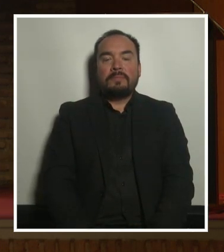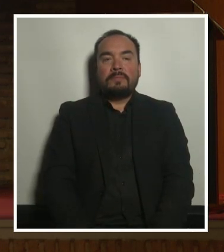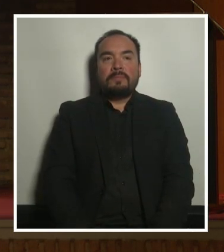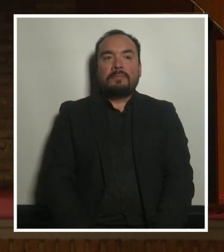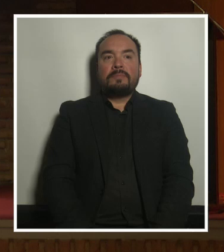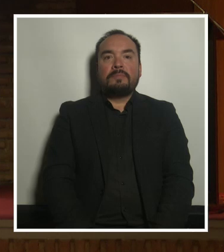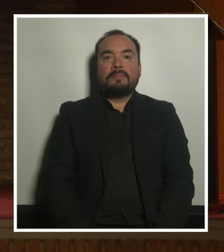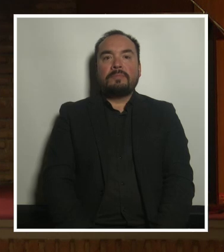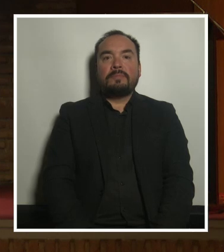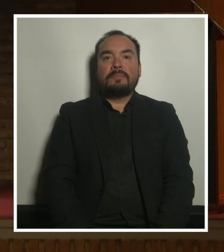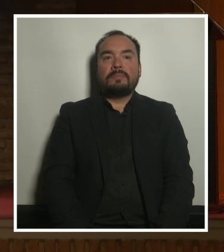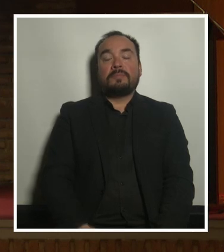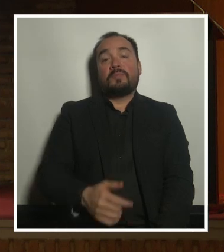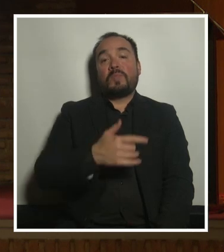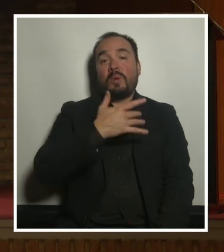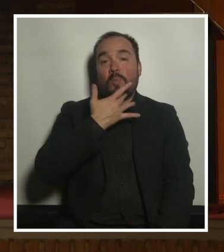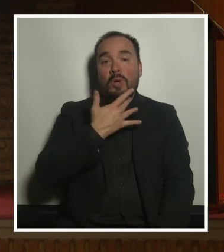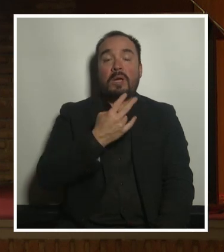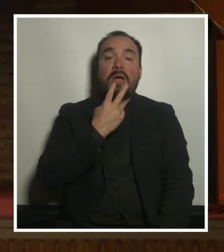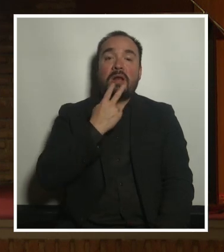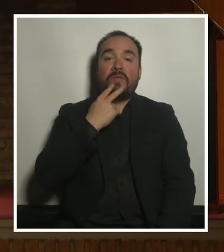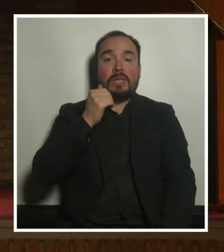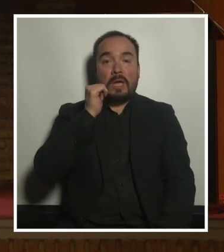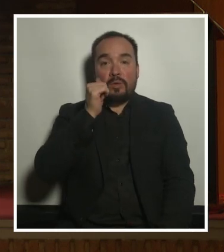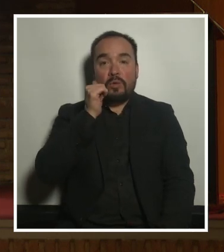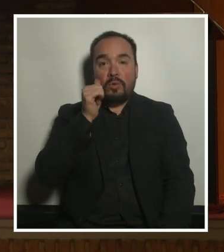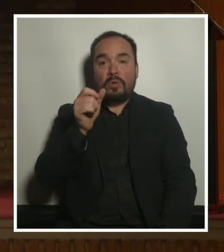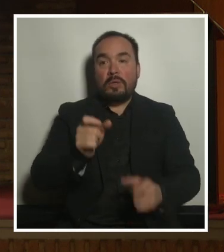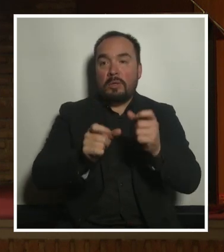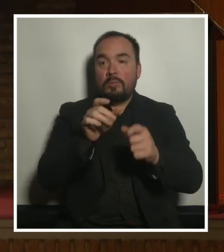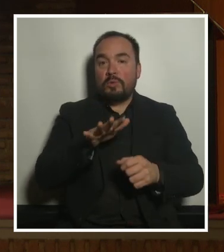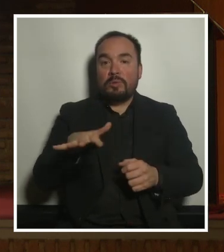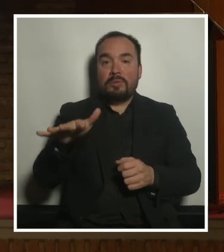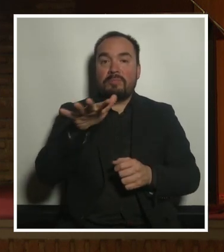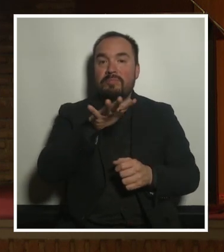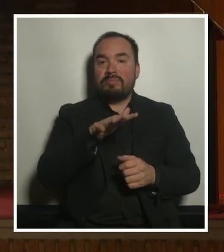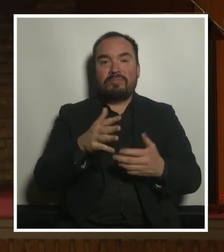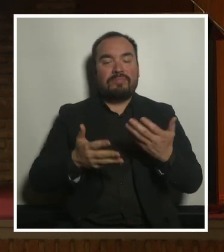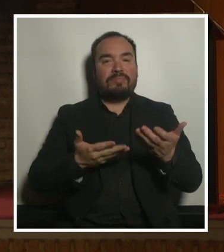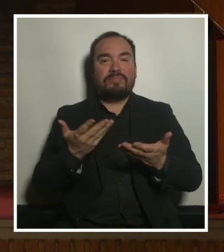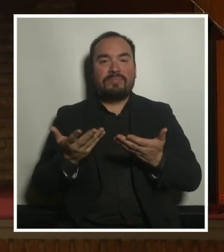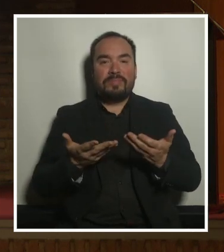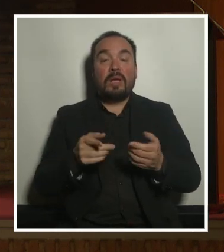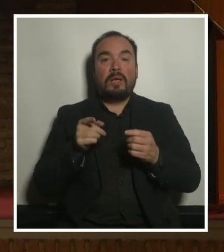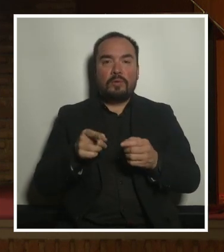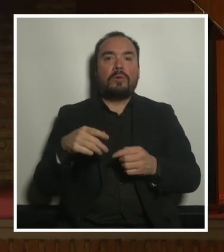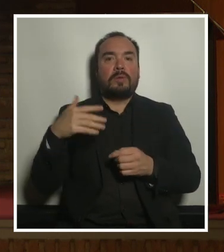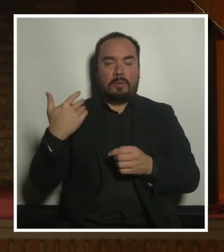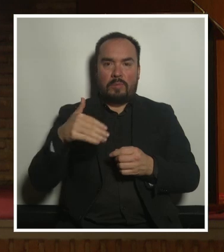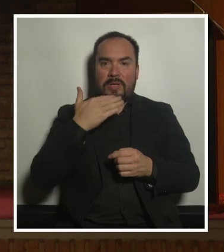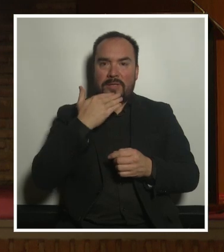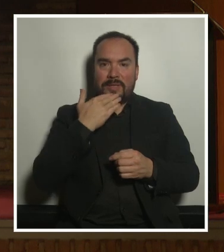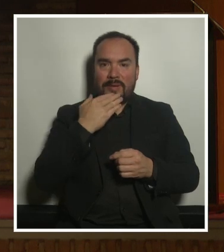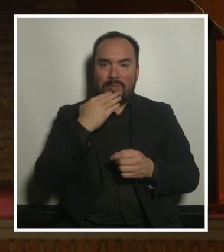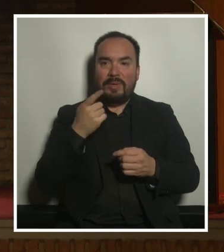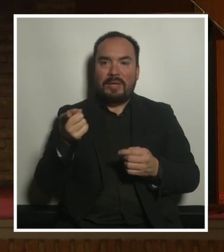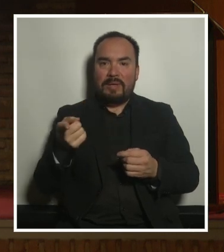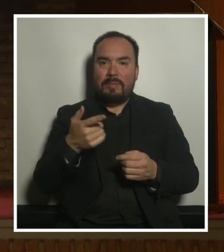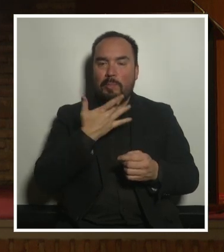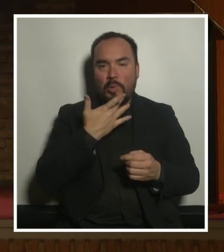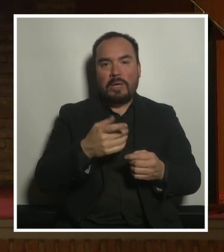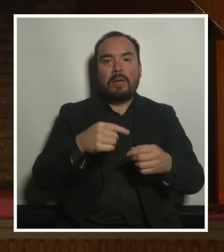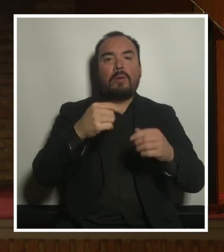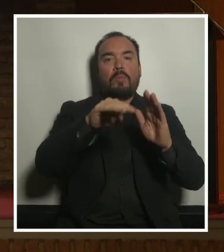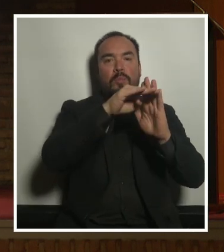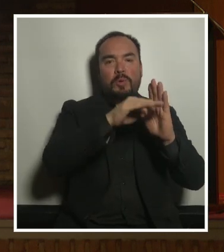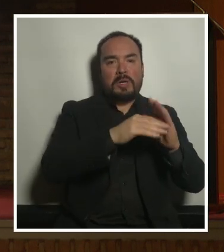Porque al final la vida cotidiana de las personas no... Esto creo que es una cosa importante para la política pública que tenemos límites